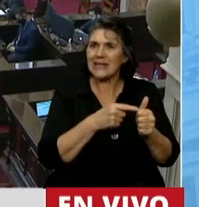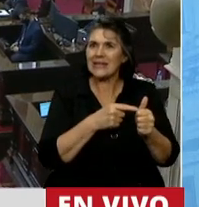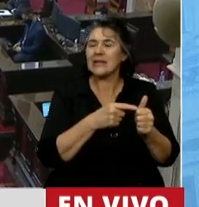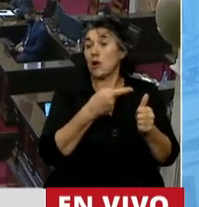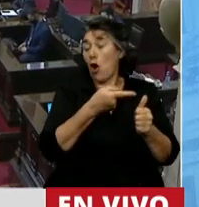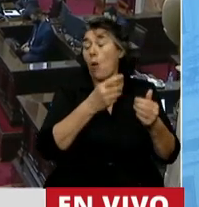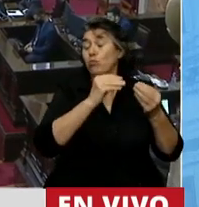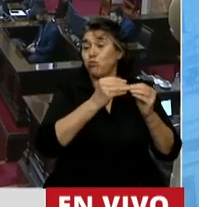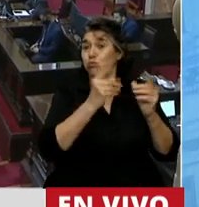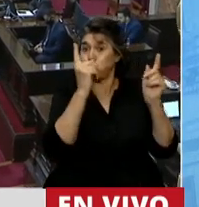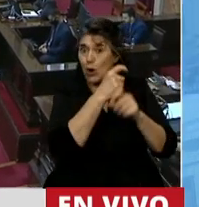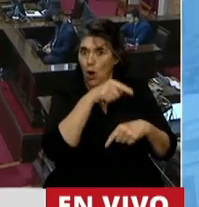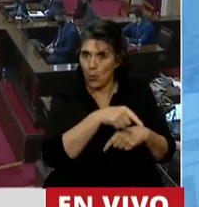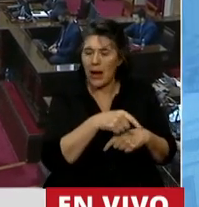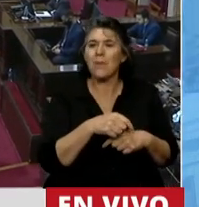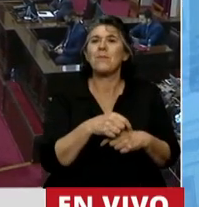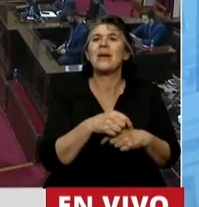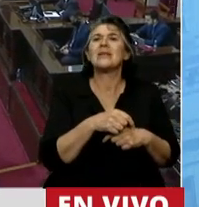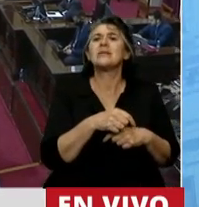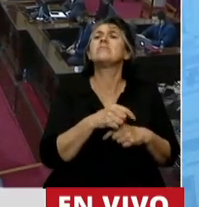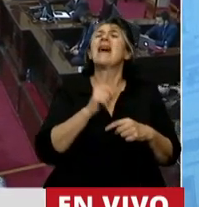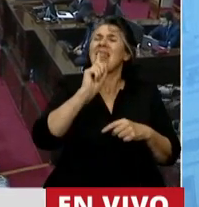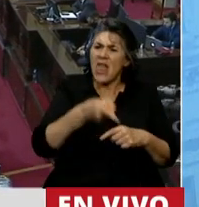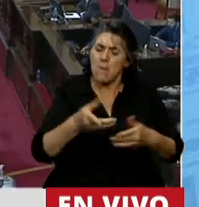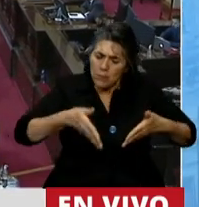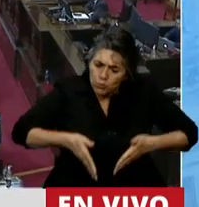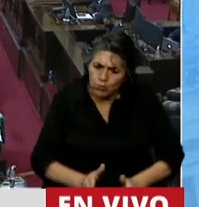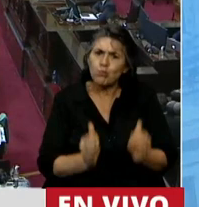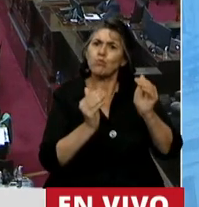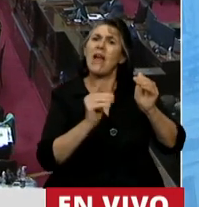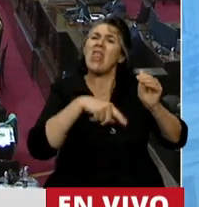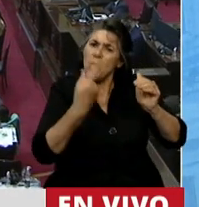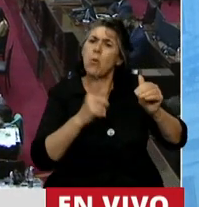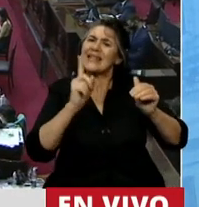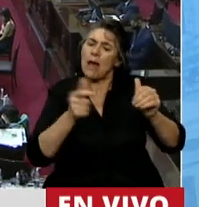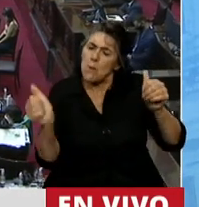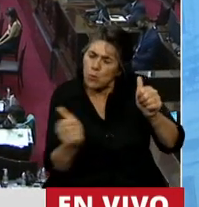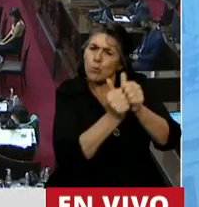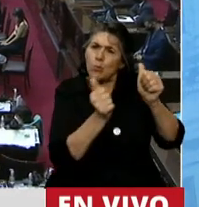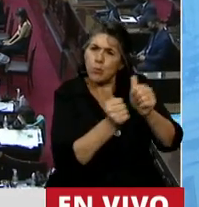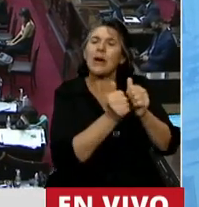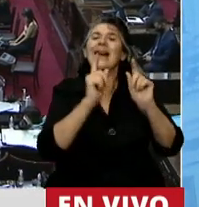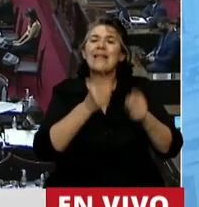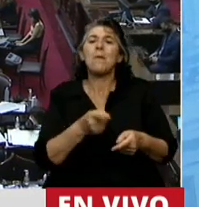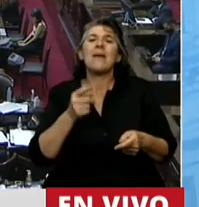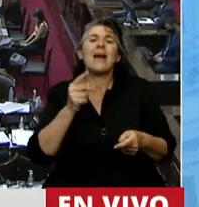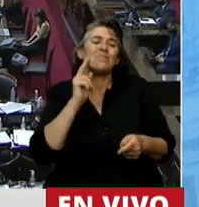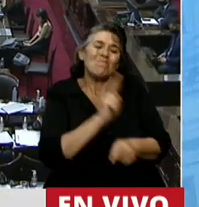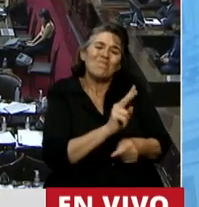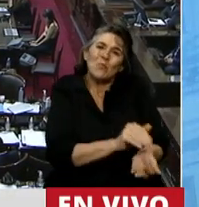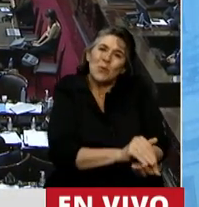problemática, incluso hasta después del puerperio, trabajar con la atención primaria a la salud y por todo lo he expuesto.